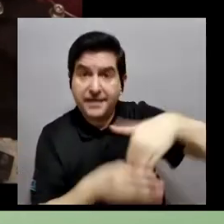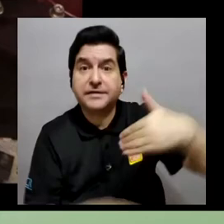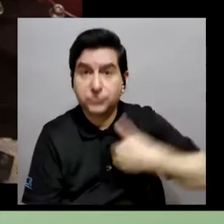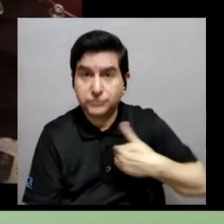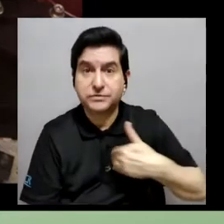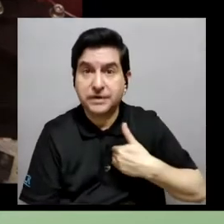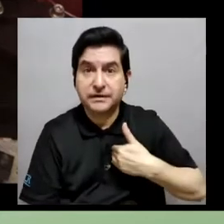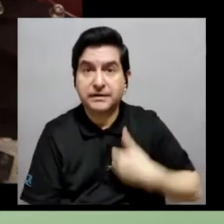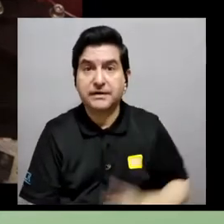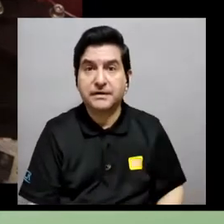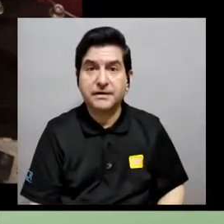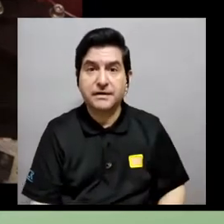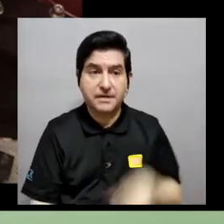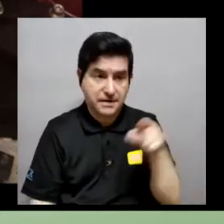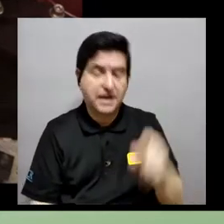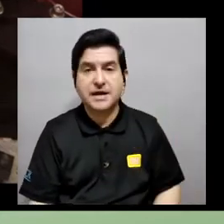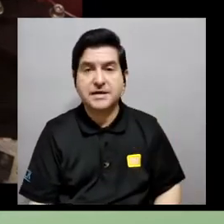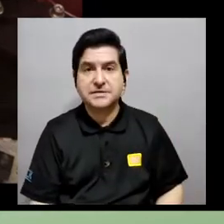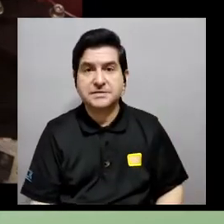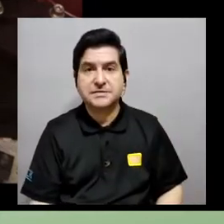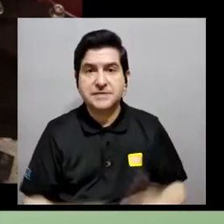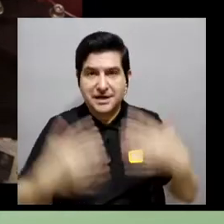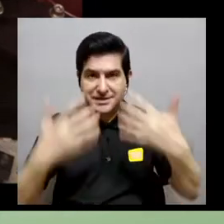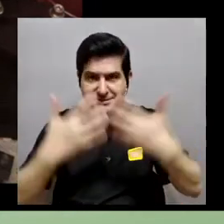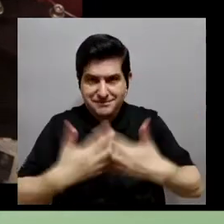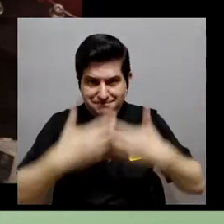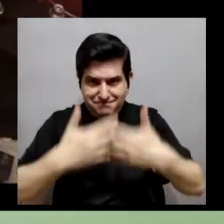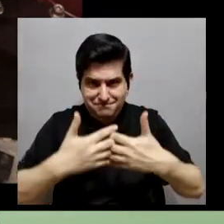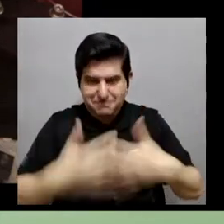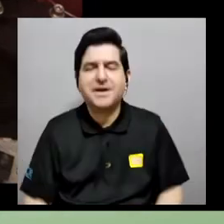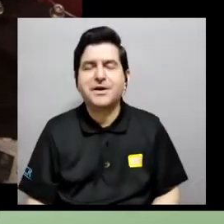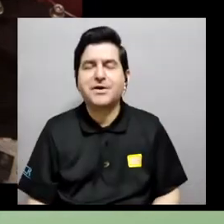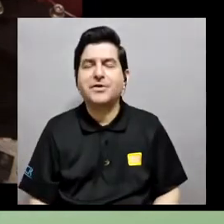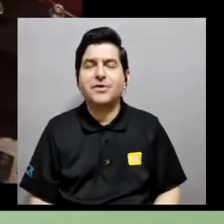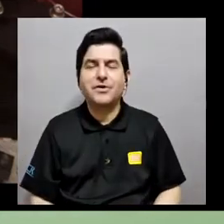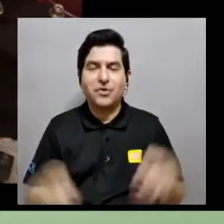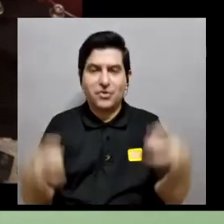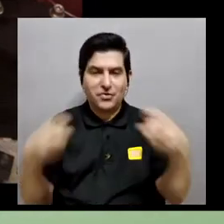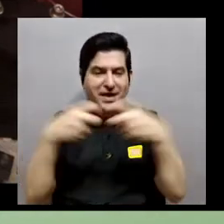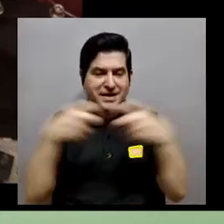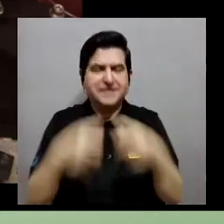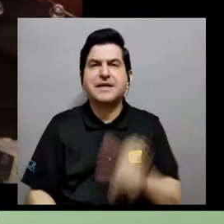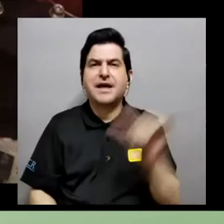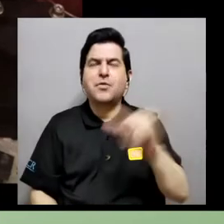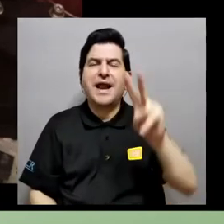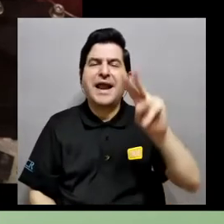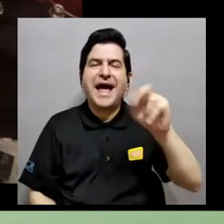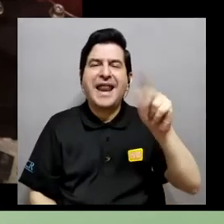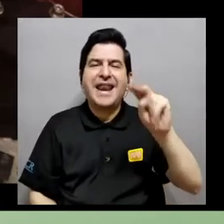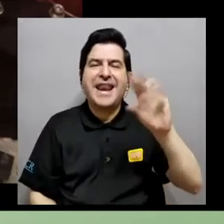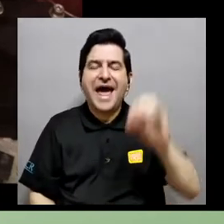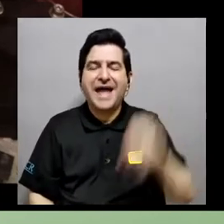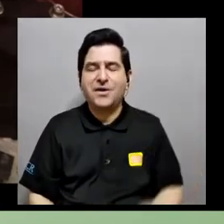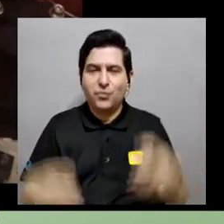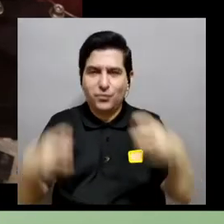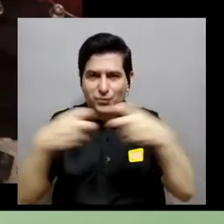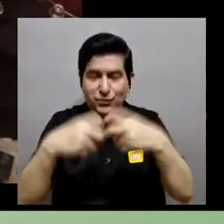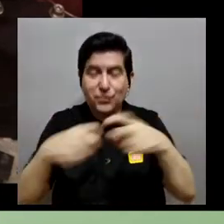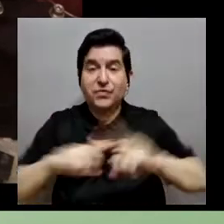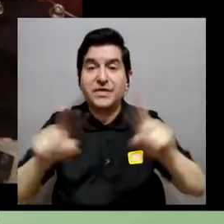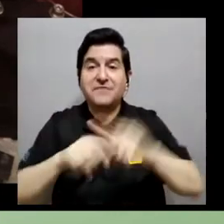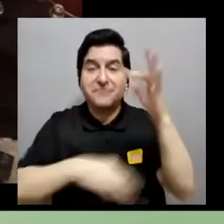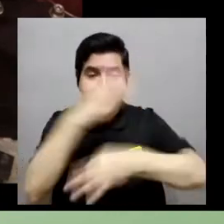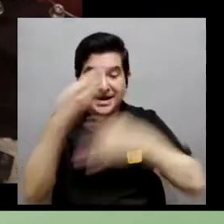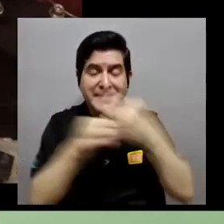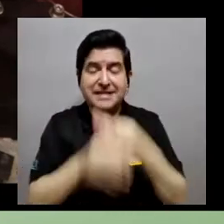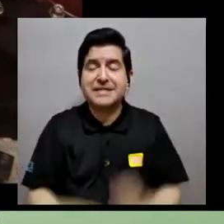tenemos estos generadores eléctricos, estos micro nano generadores eléctricos. Y vea que está conectado a diferentes tipos